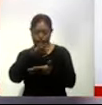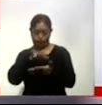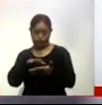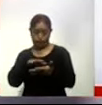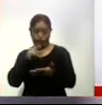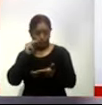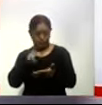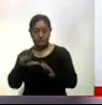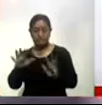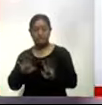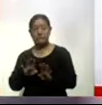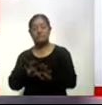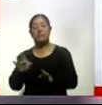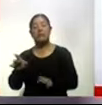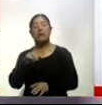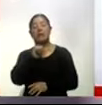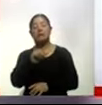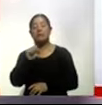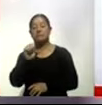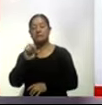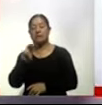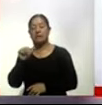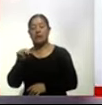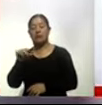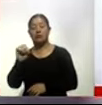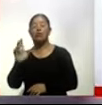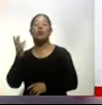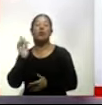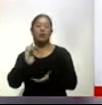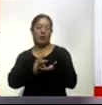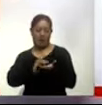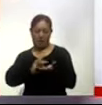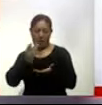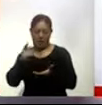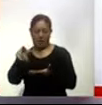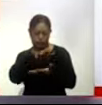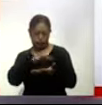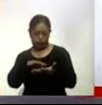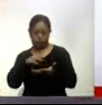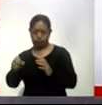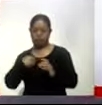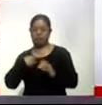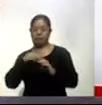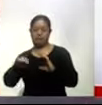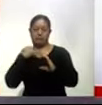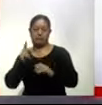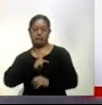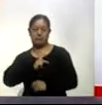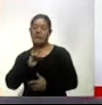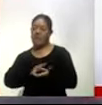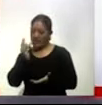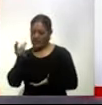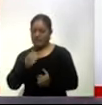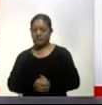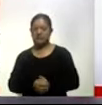me hace llegar Ariadna Serrano gracias, gracias doña Ariadna por todos y cada uno de sus comentarios. Vamos a la pausa,